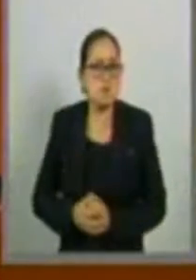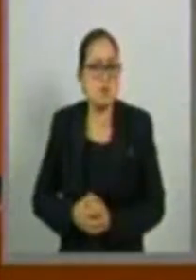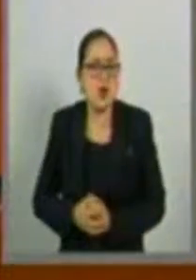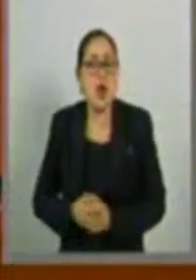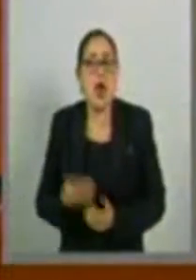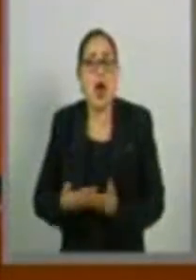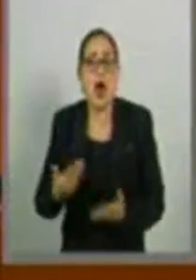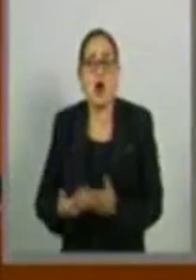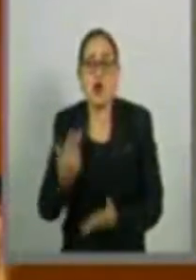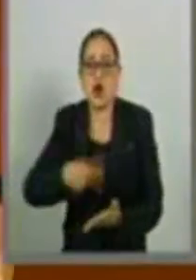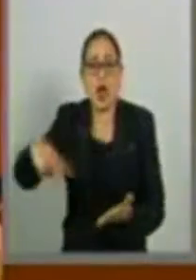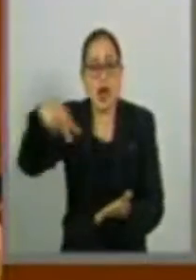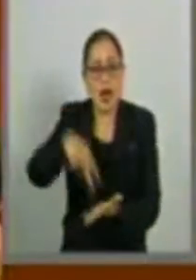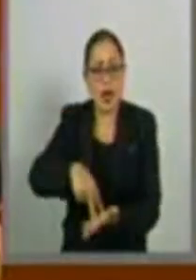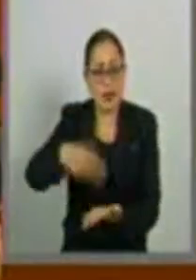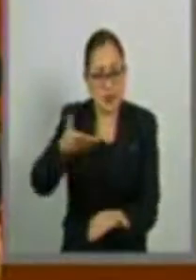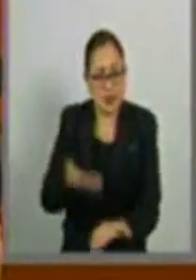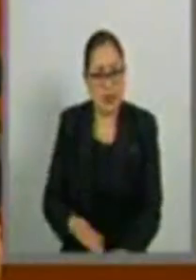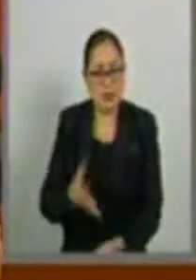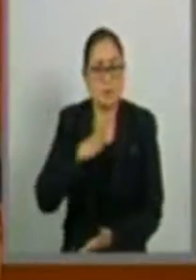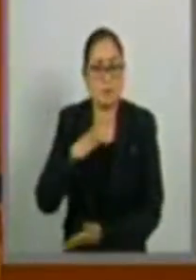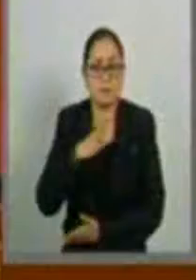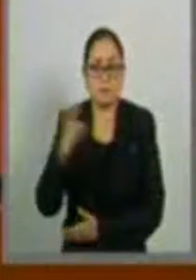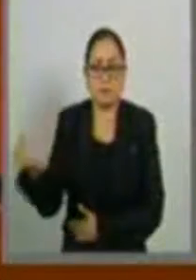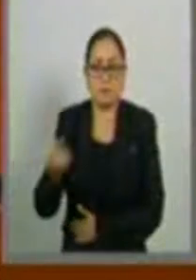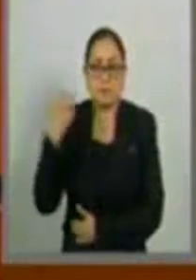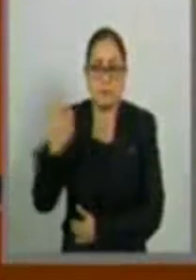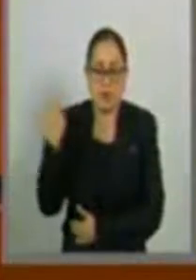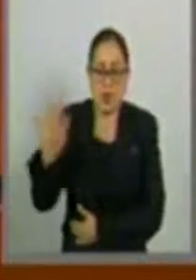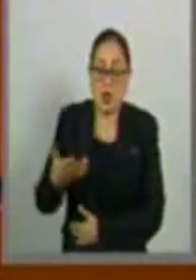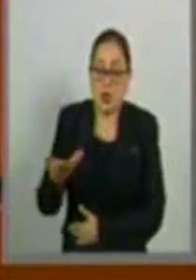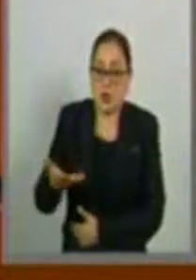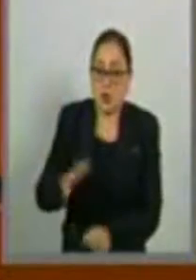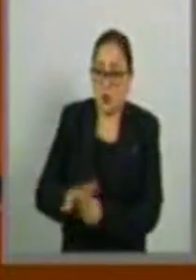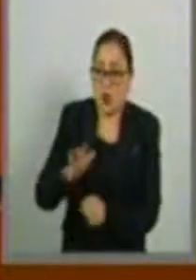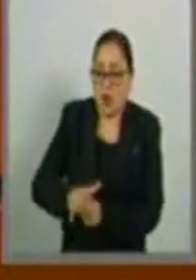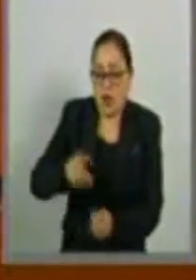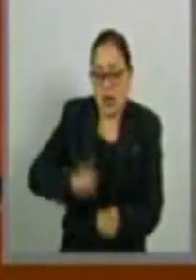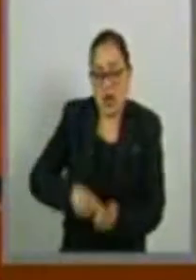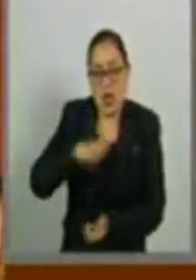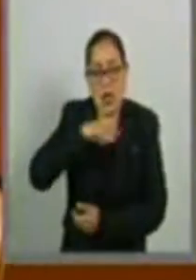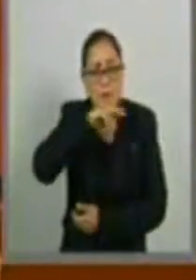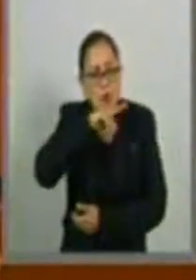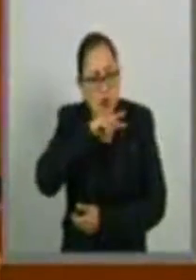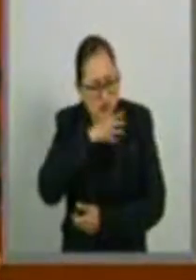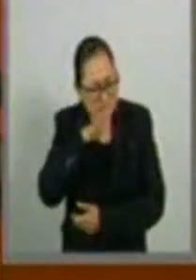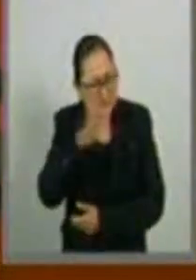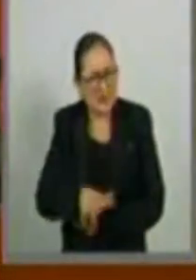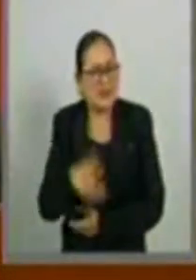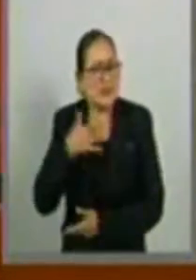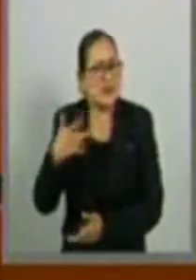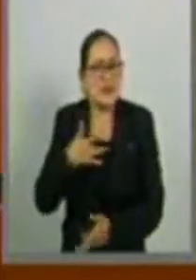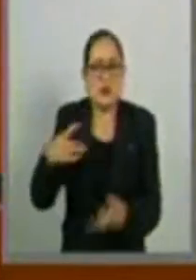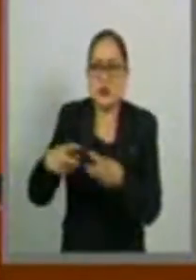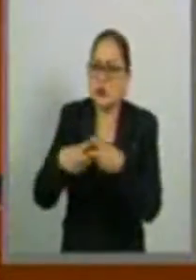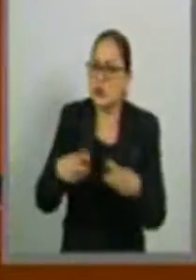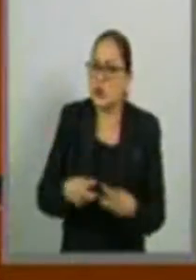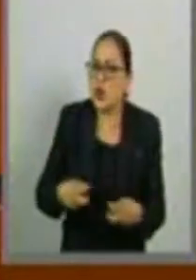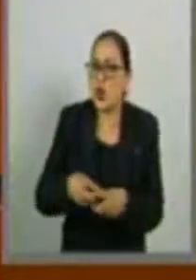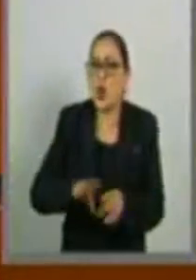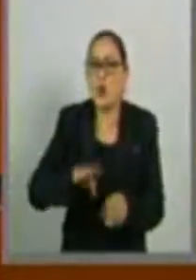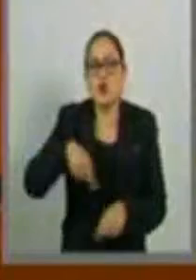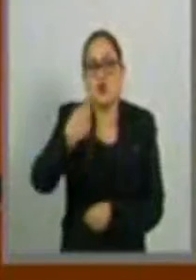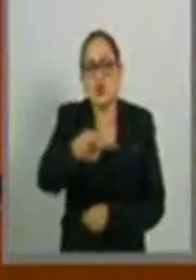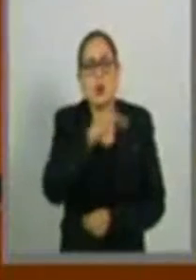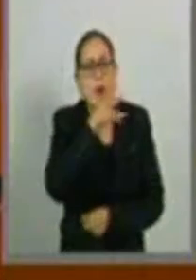de pie en esta tribuna y seguramente lo hago con la preocupación la mortificación y la angustia de los padres de